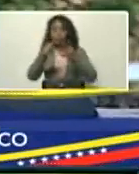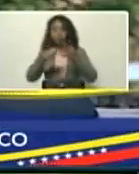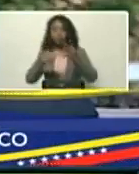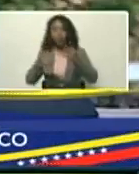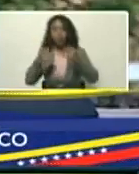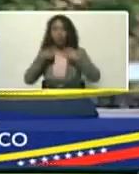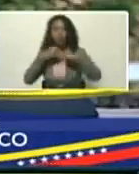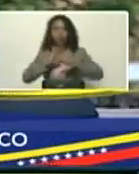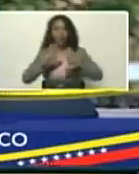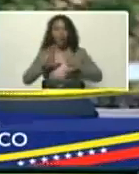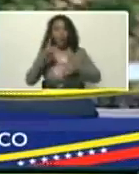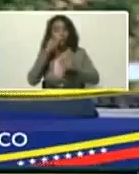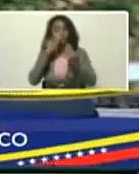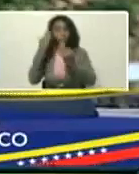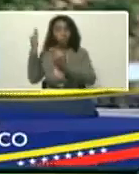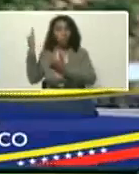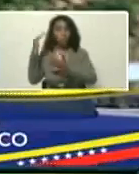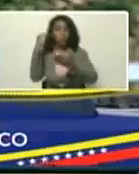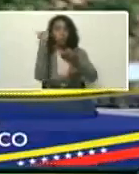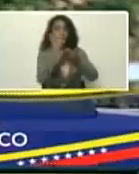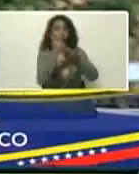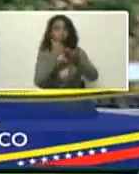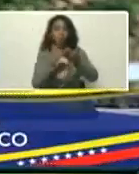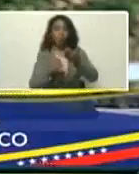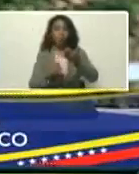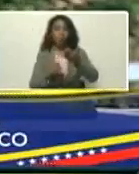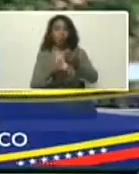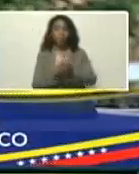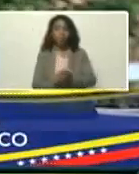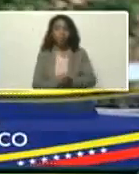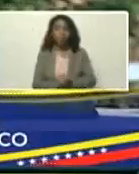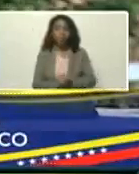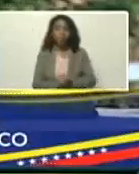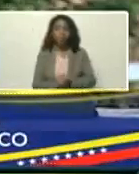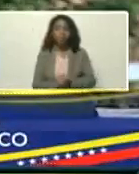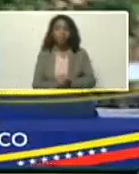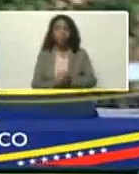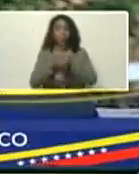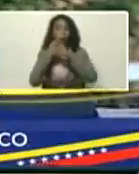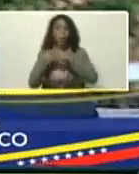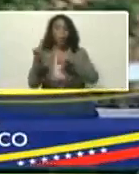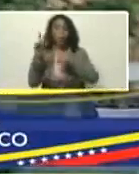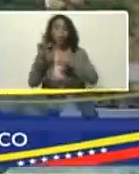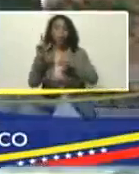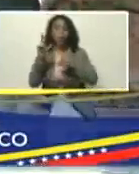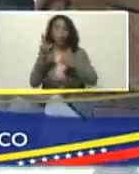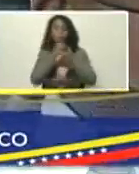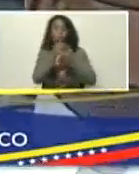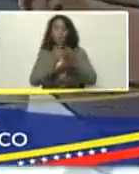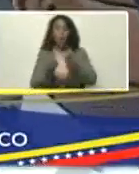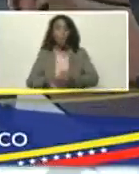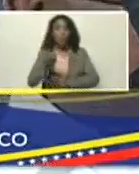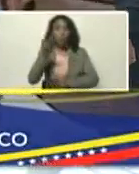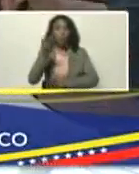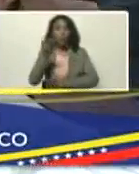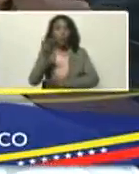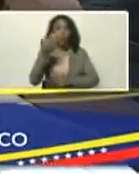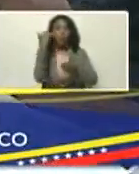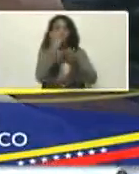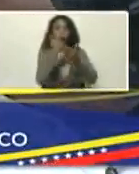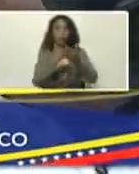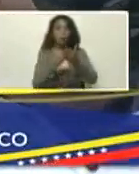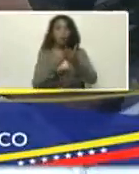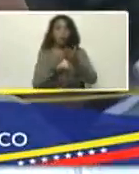aquí yo tengo, fíjate, la agenda, la agenda, otro documento importante, agenda, el decisor,